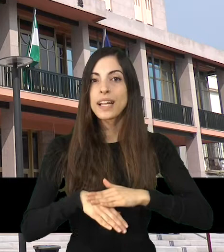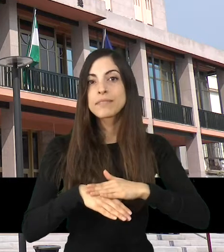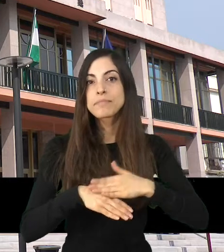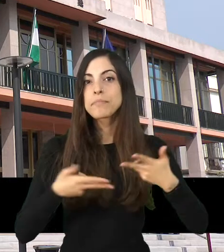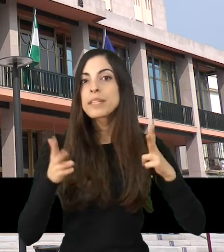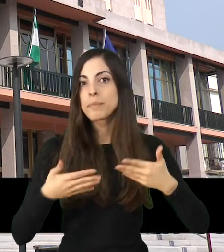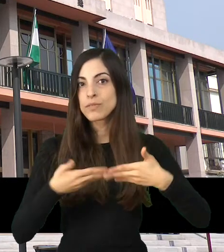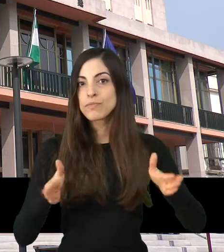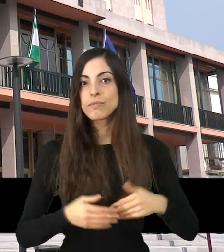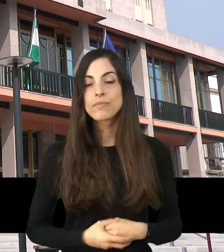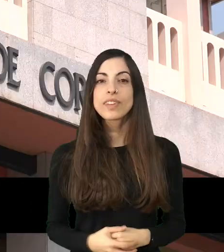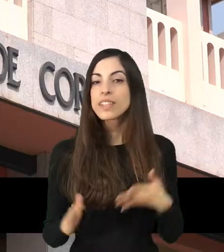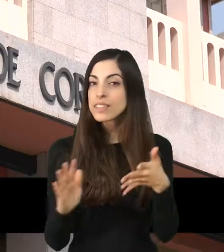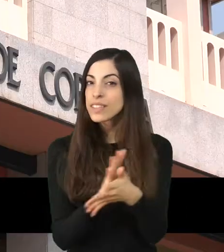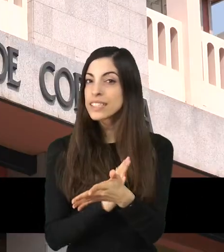apertura.